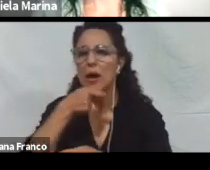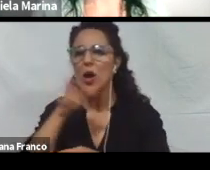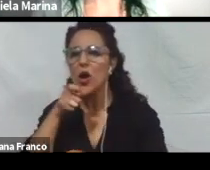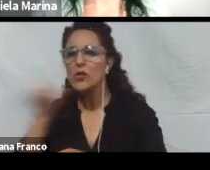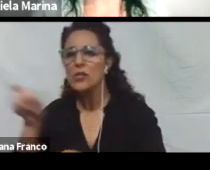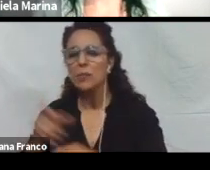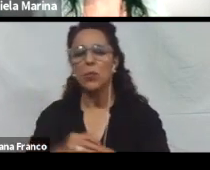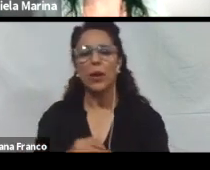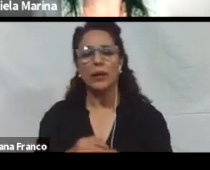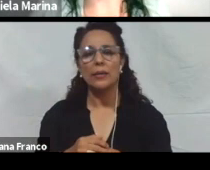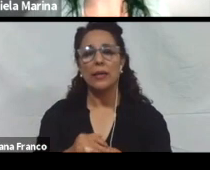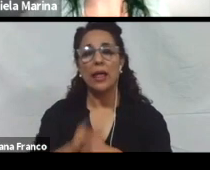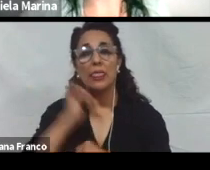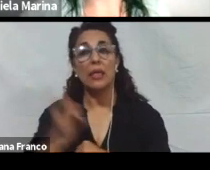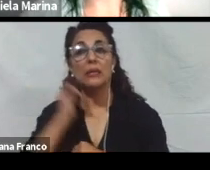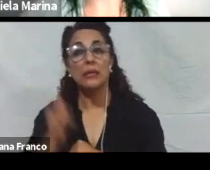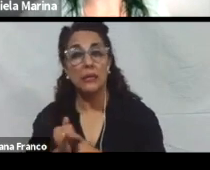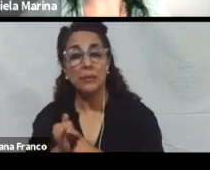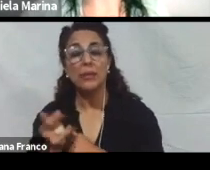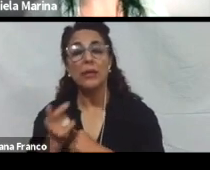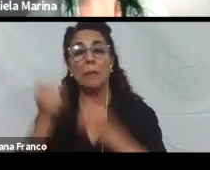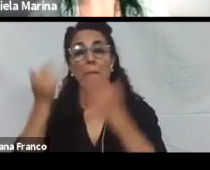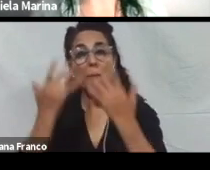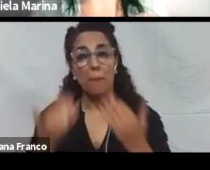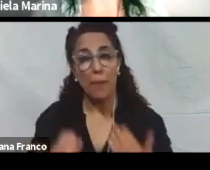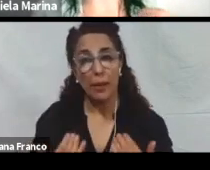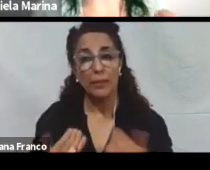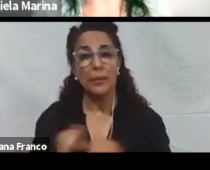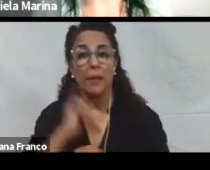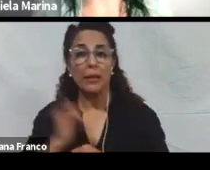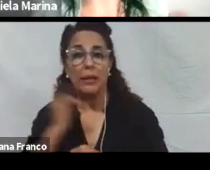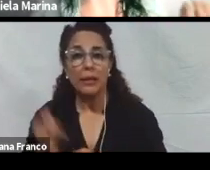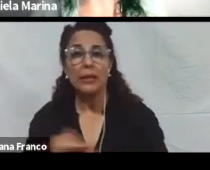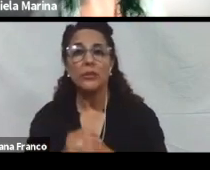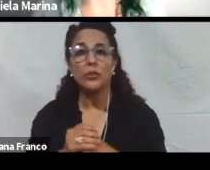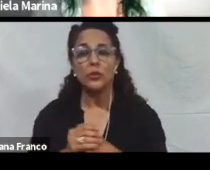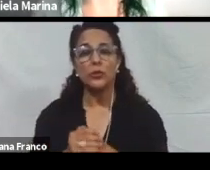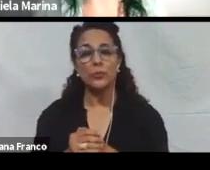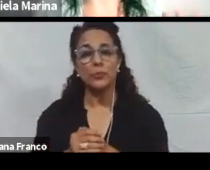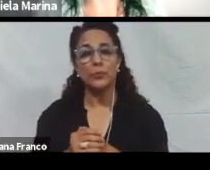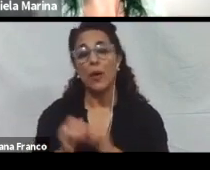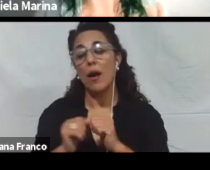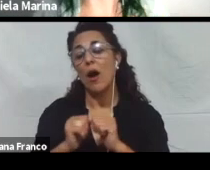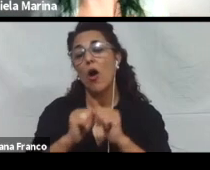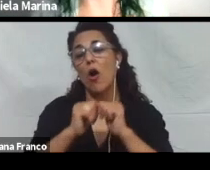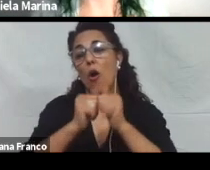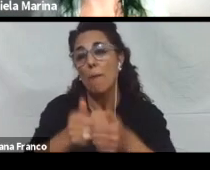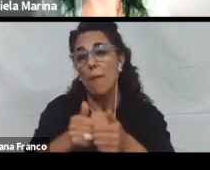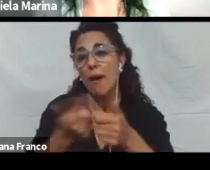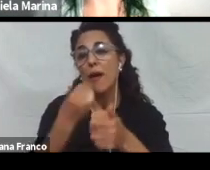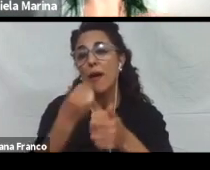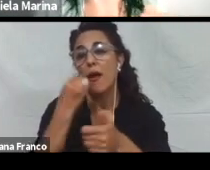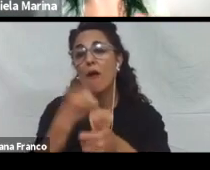Describir texto y notación matemática. Bueno, acá por ejemplo podemos acompañar el texto de esa notación con voz